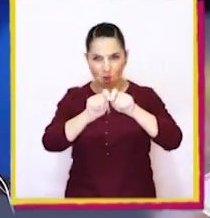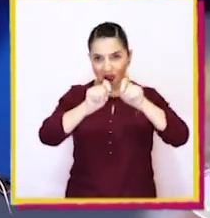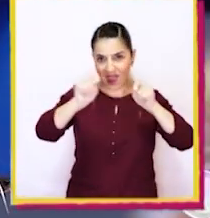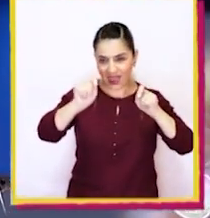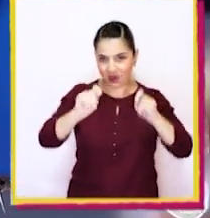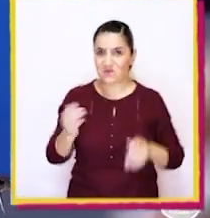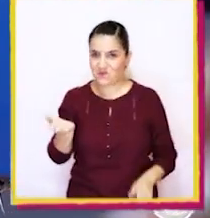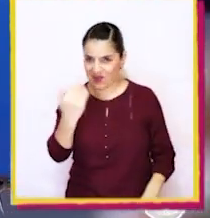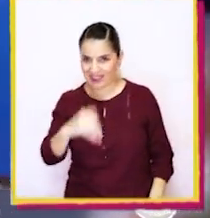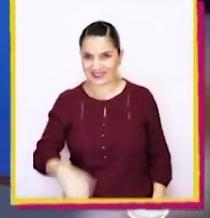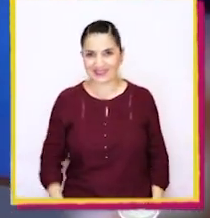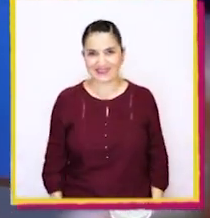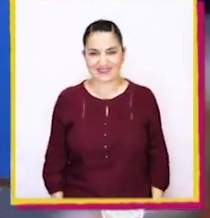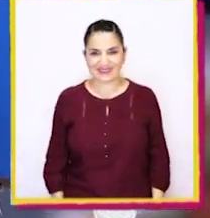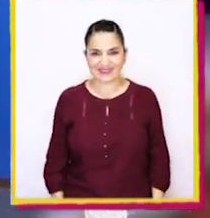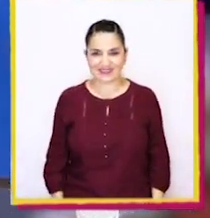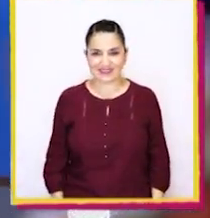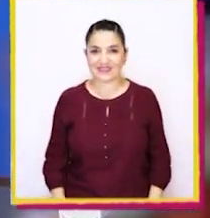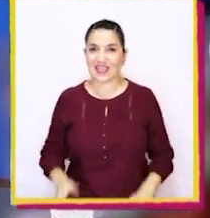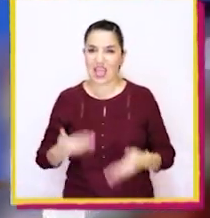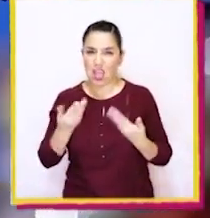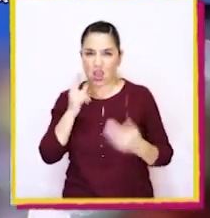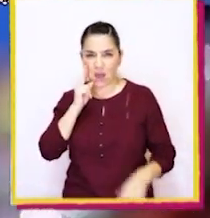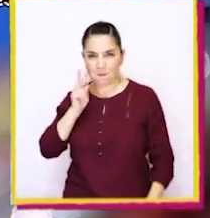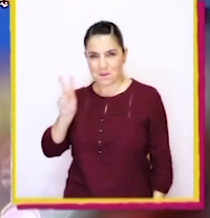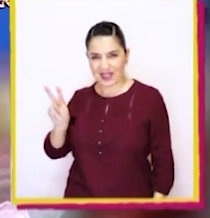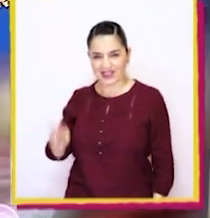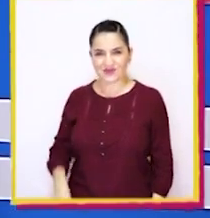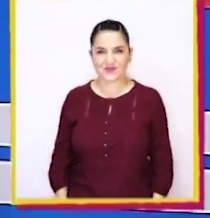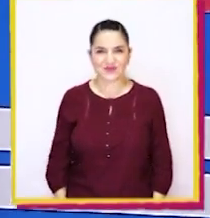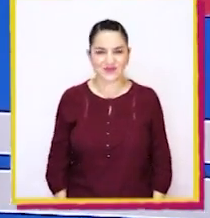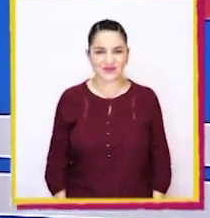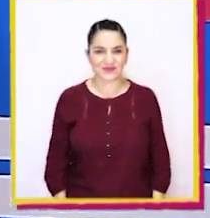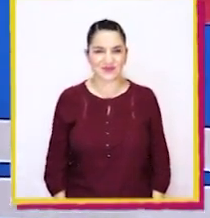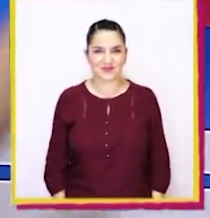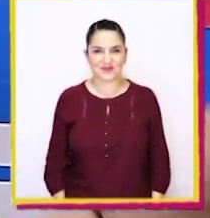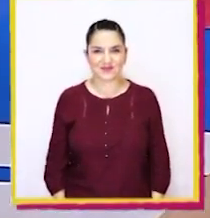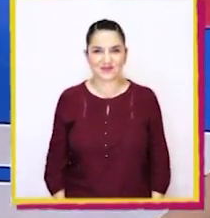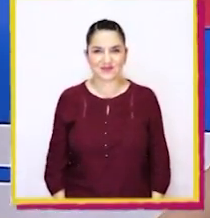¡Vamos! ¡Ahora miren esto!